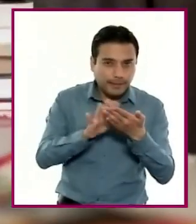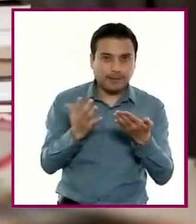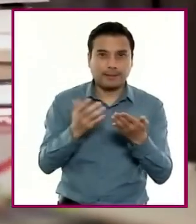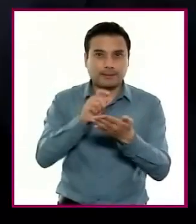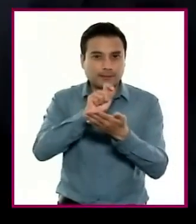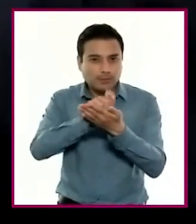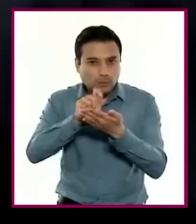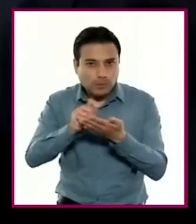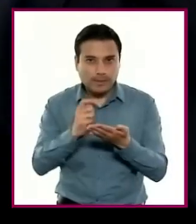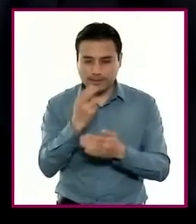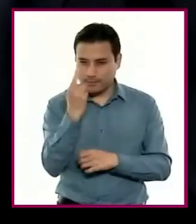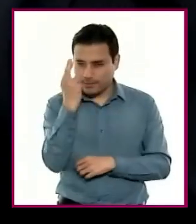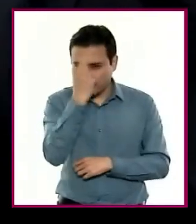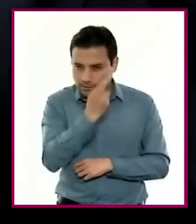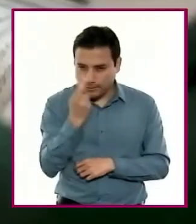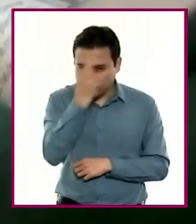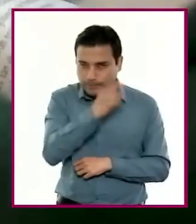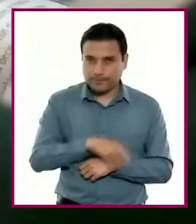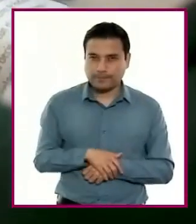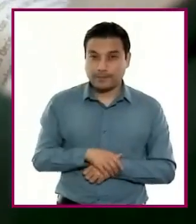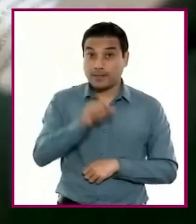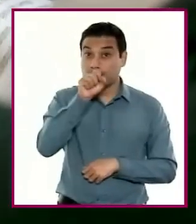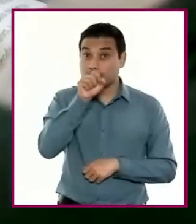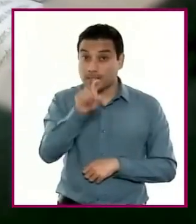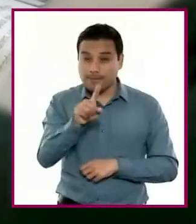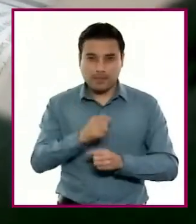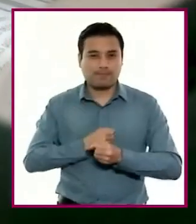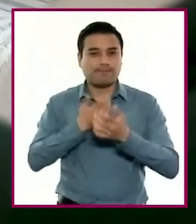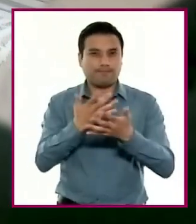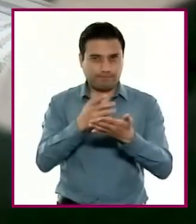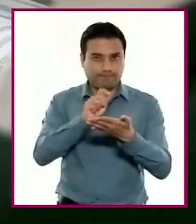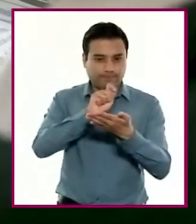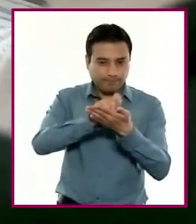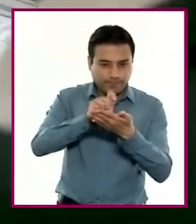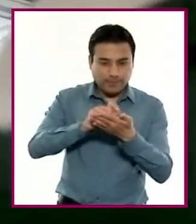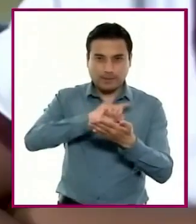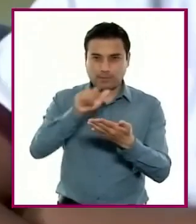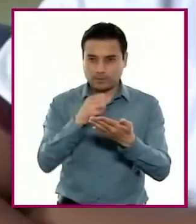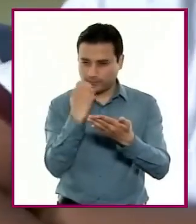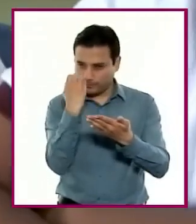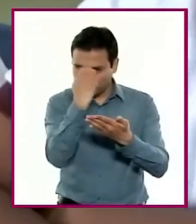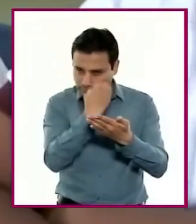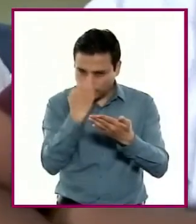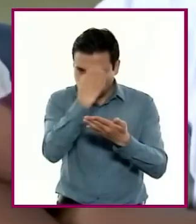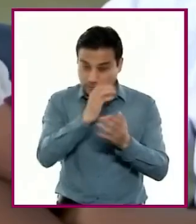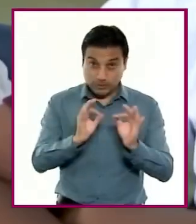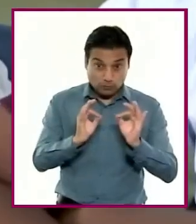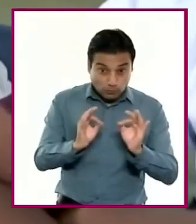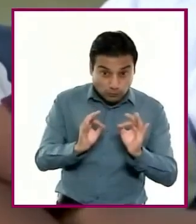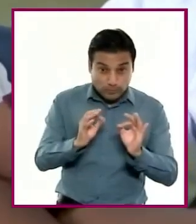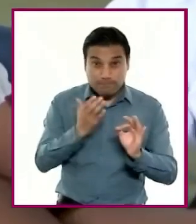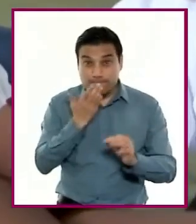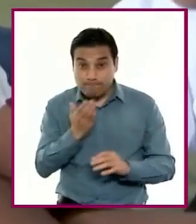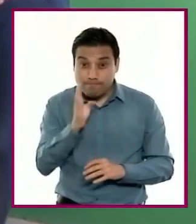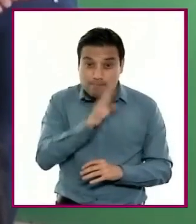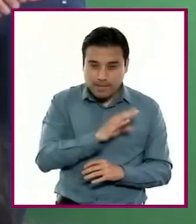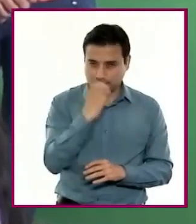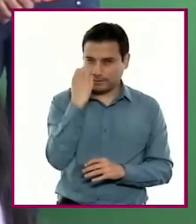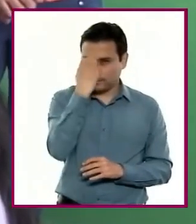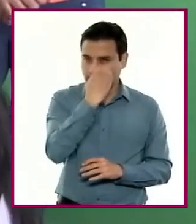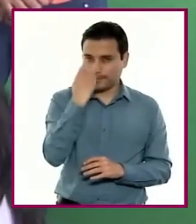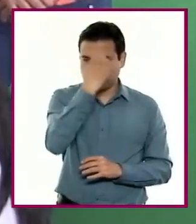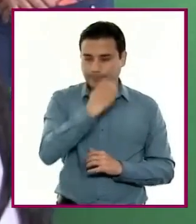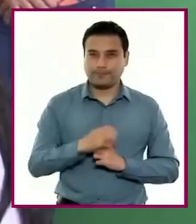como el análisis objetivo de las producciones escritas para aserciorarse de que cumplen los propósitos comunicativos para los que fueron hechos,